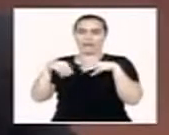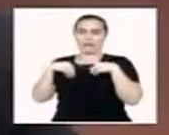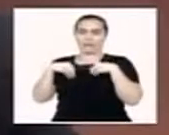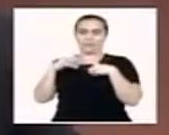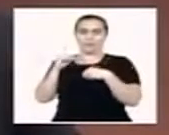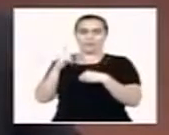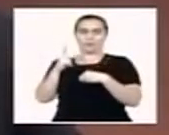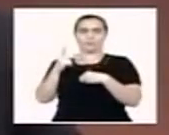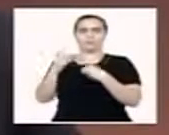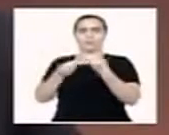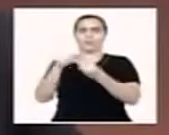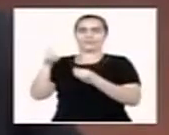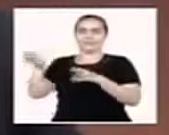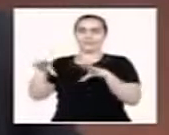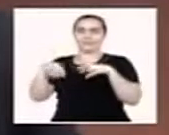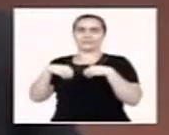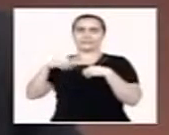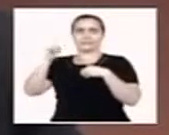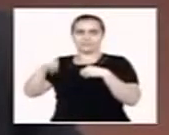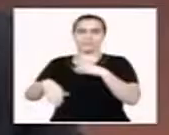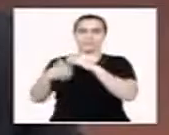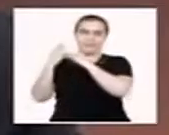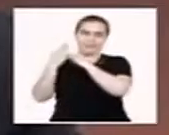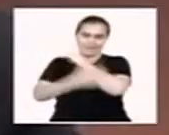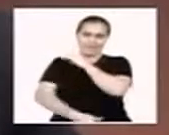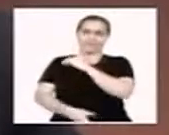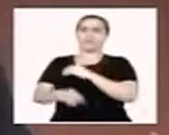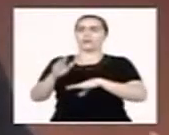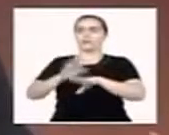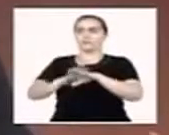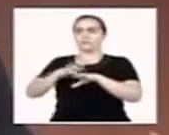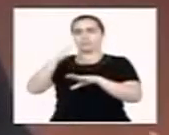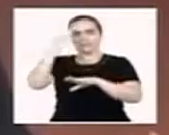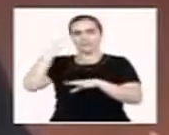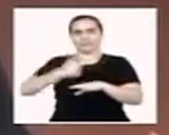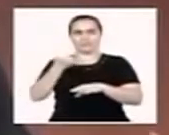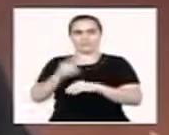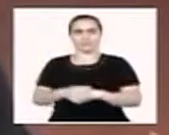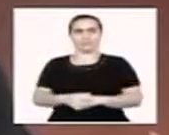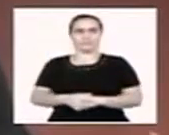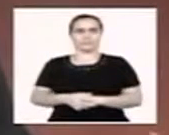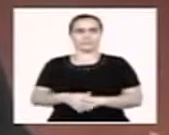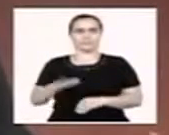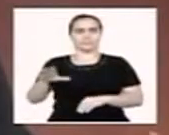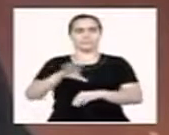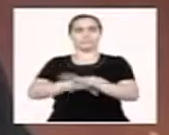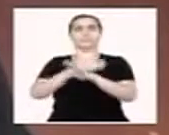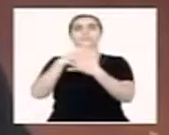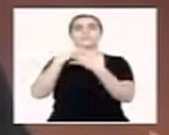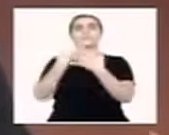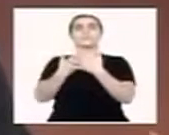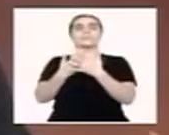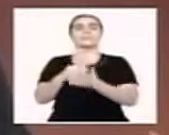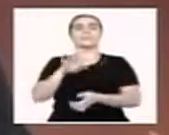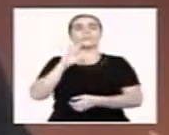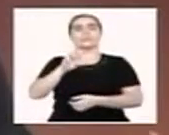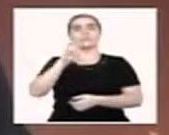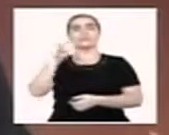se vinculó al Coronel, quien en ese entonces era capitán. La pena correspondió a 58